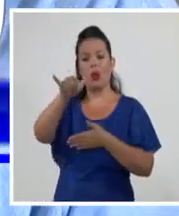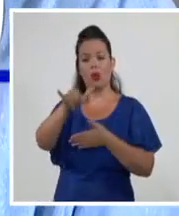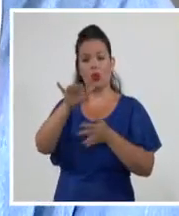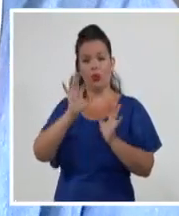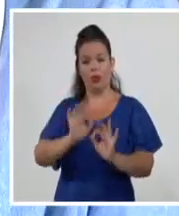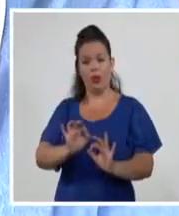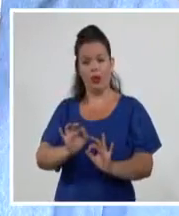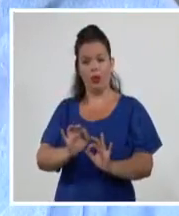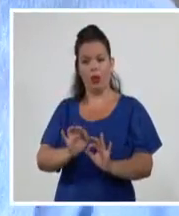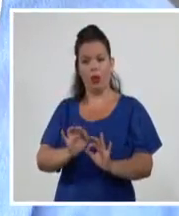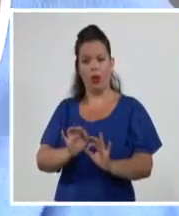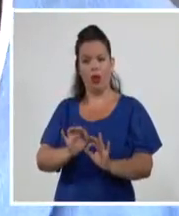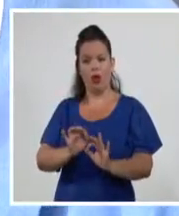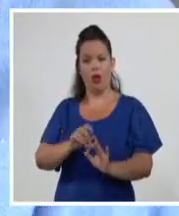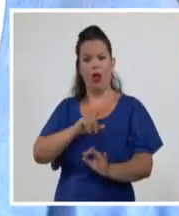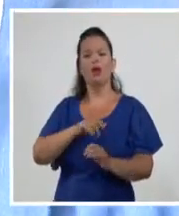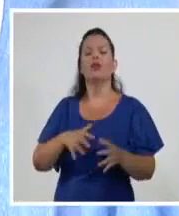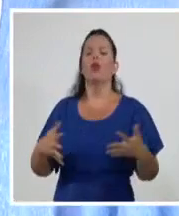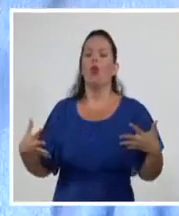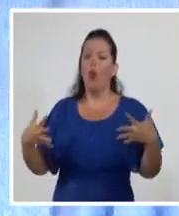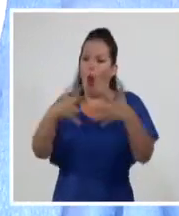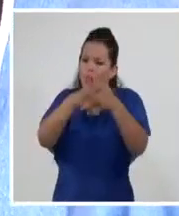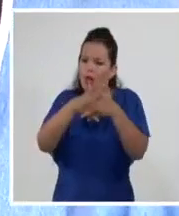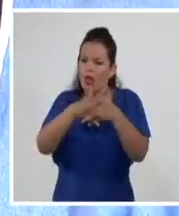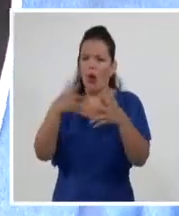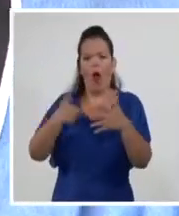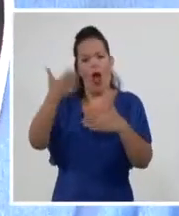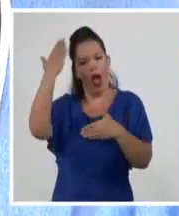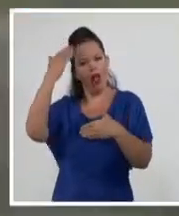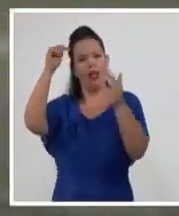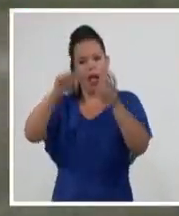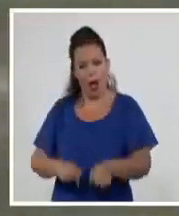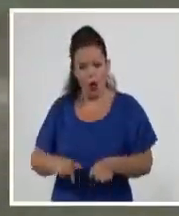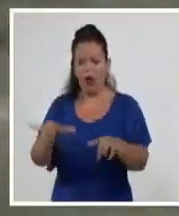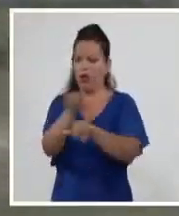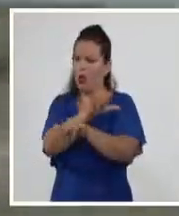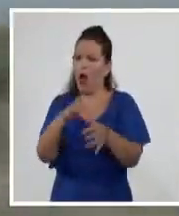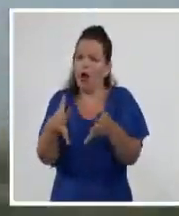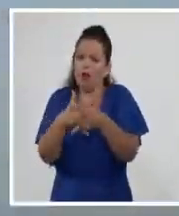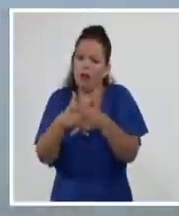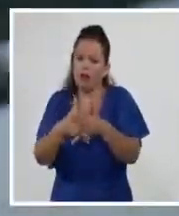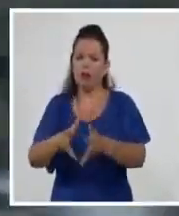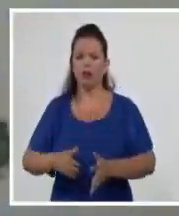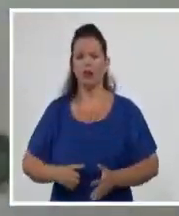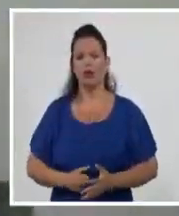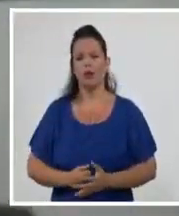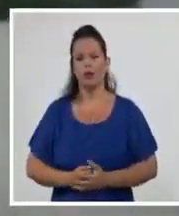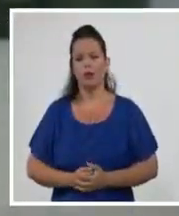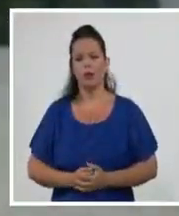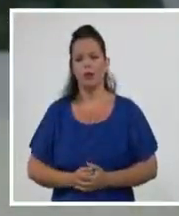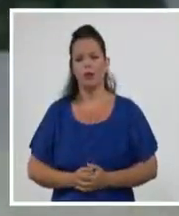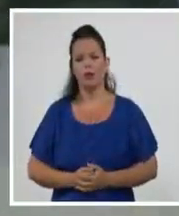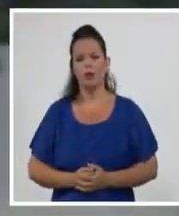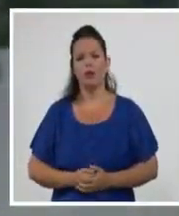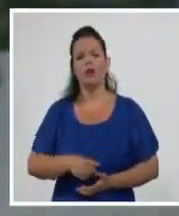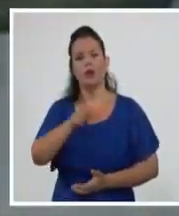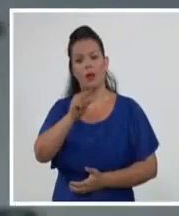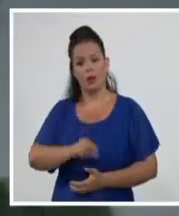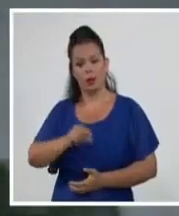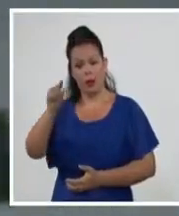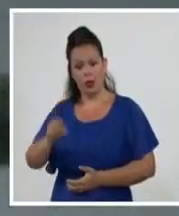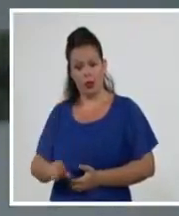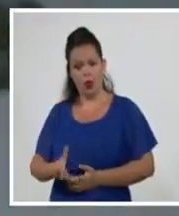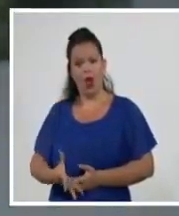los Andes, unidos, y tan hoy es así que somos todos unidos. Quien siembra, recoge, indicó el maestro.